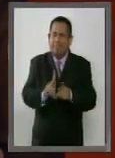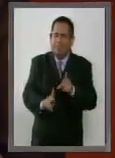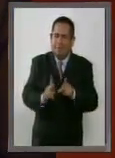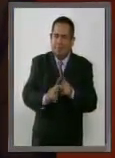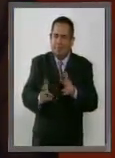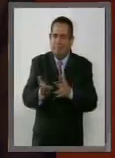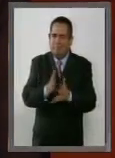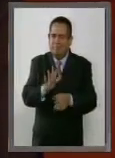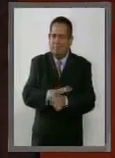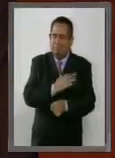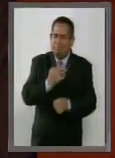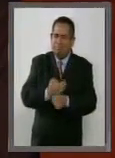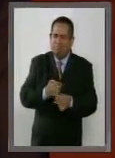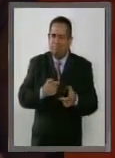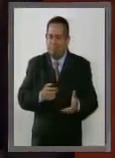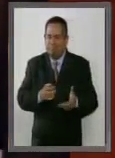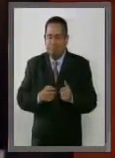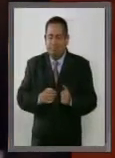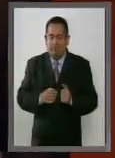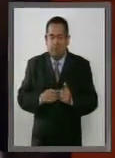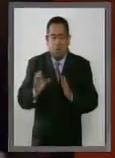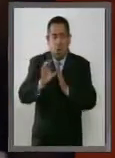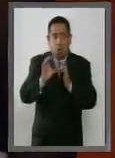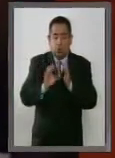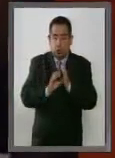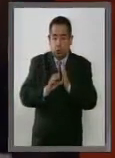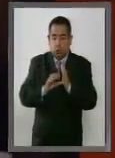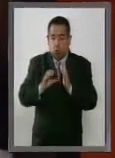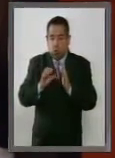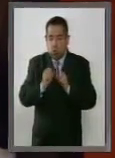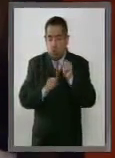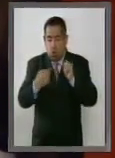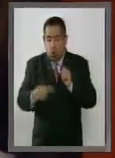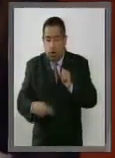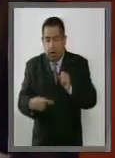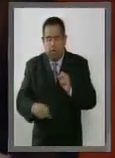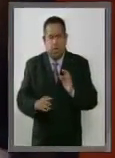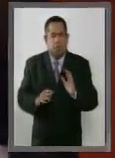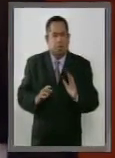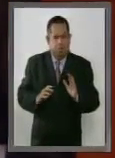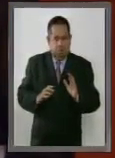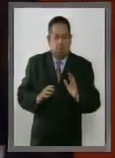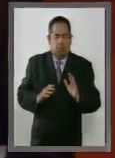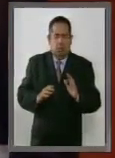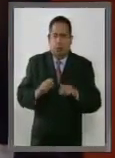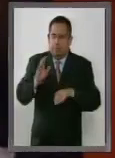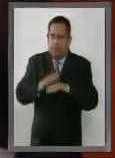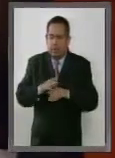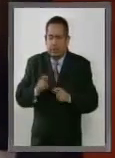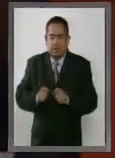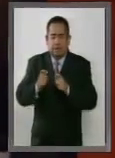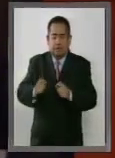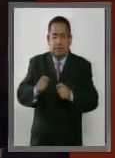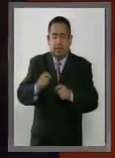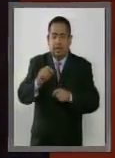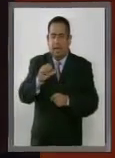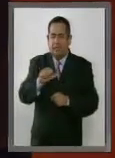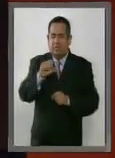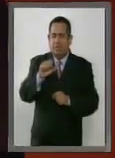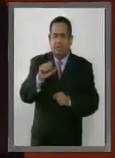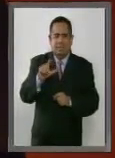Contar con una constitución local, ampliar las facultades a la Asamblea